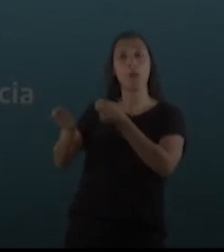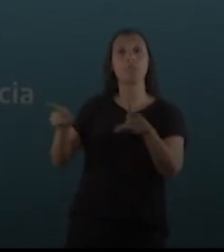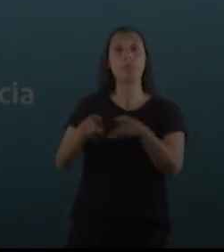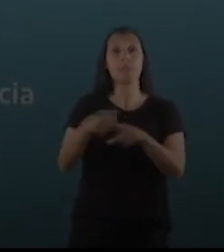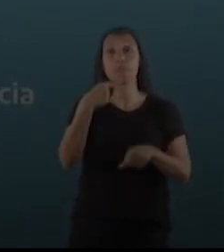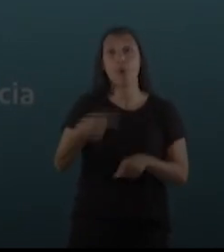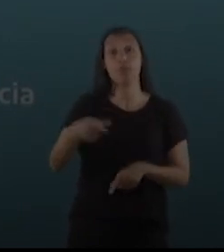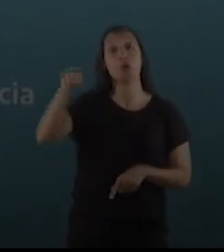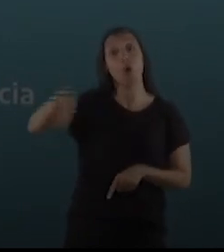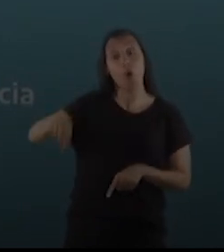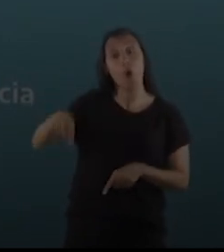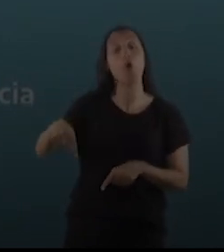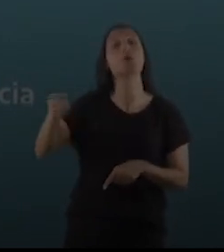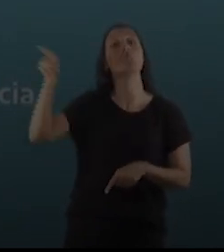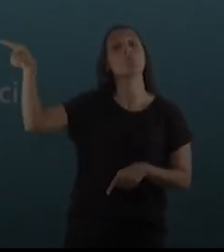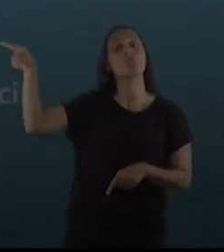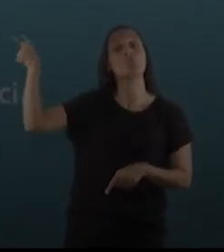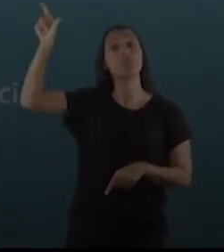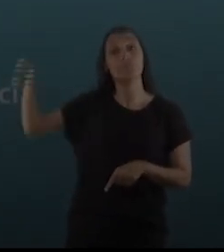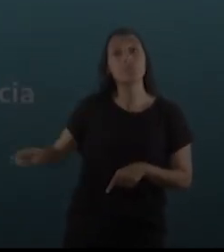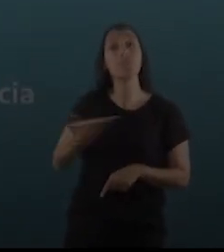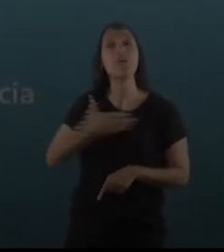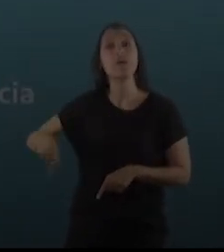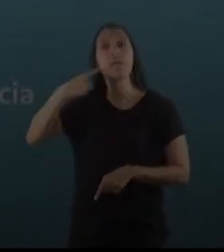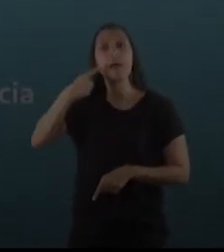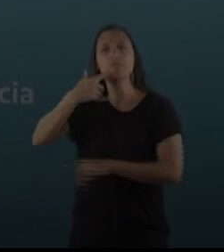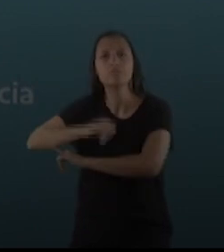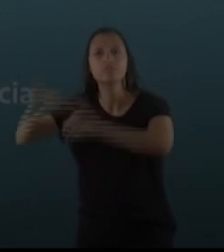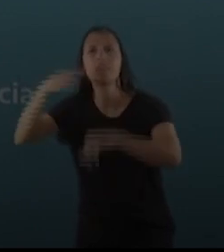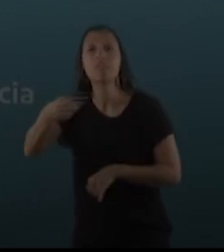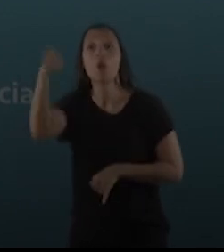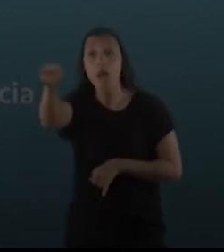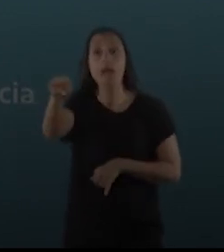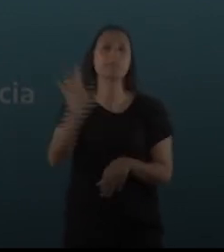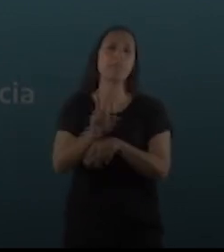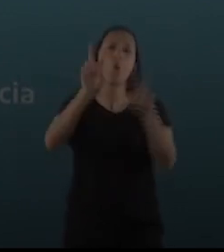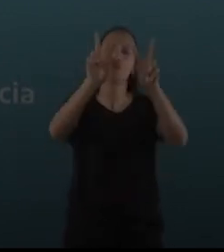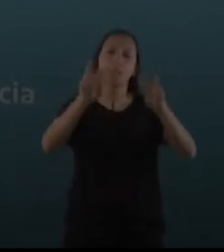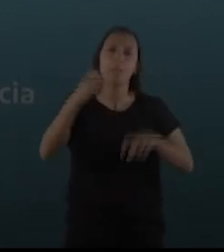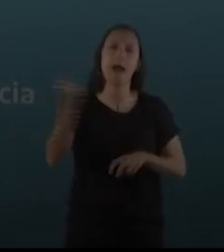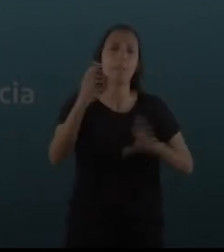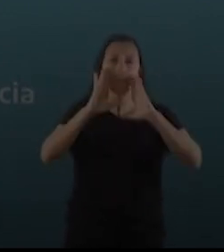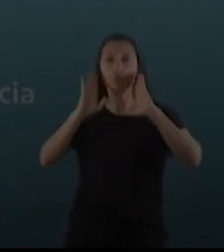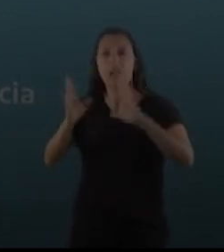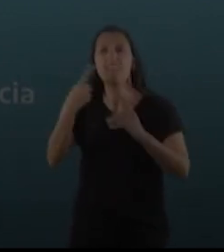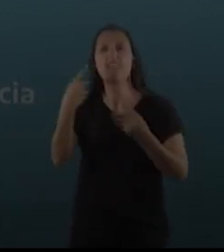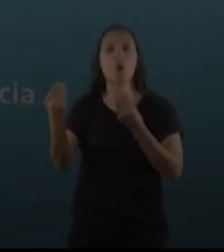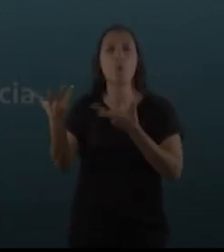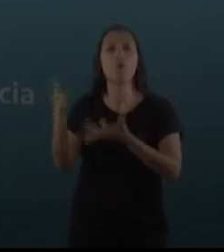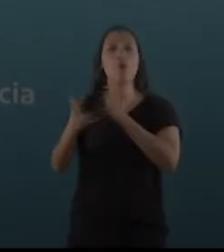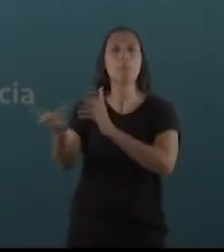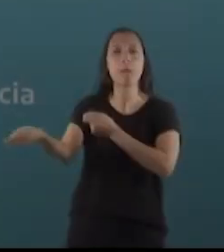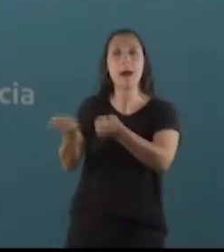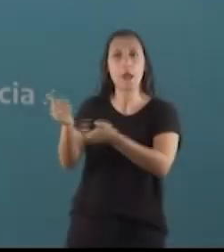vocera del Fondo Monetario Internacional, esto era uno de los puntos que se estaba mirando, con lo cual esperamos